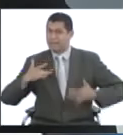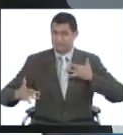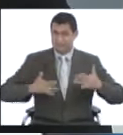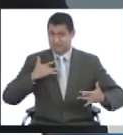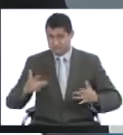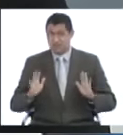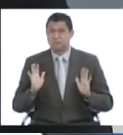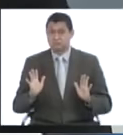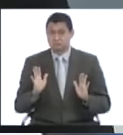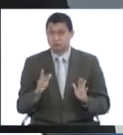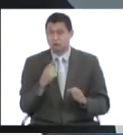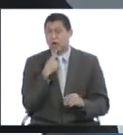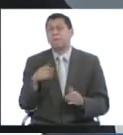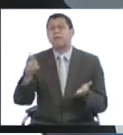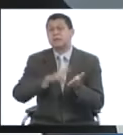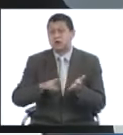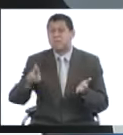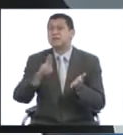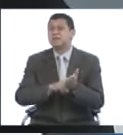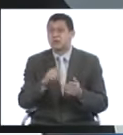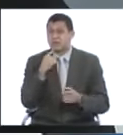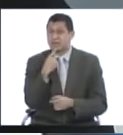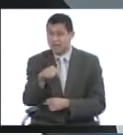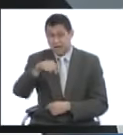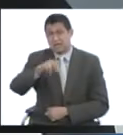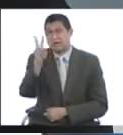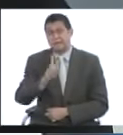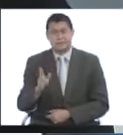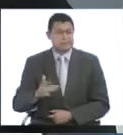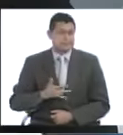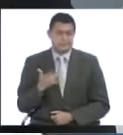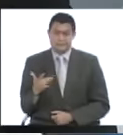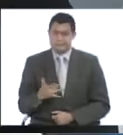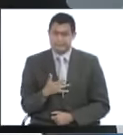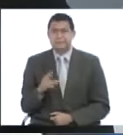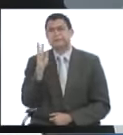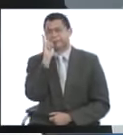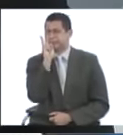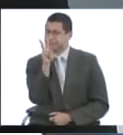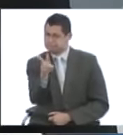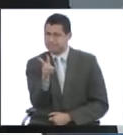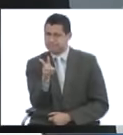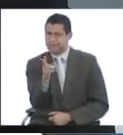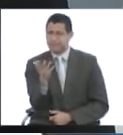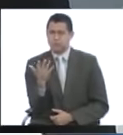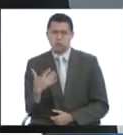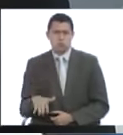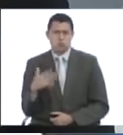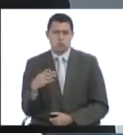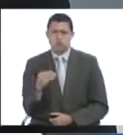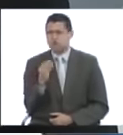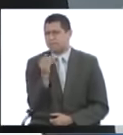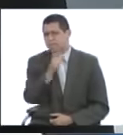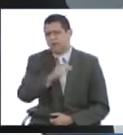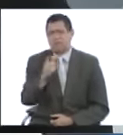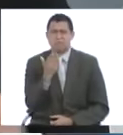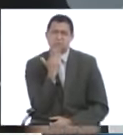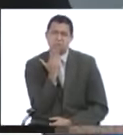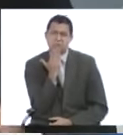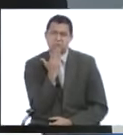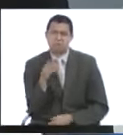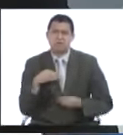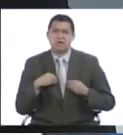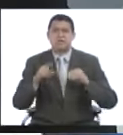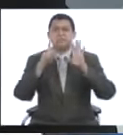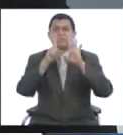Esto lo voy a decir muchas veces hoy, pero en Venezuela, lamentablemente, hemos visto también en el EBESCAN que hay una alta tasa de inactividad, como